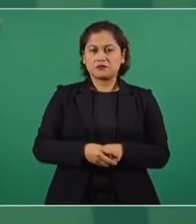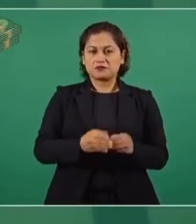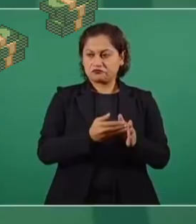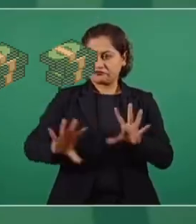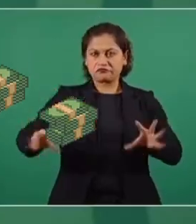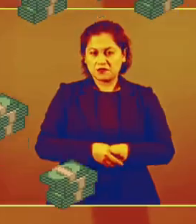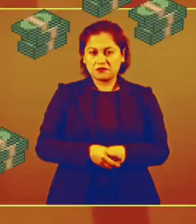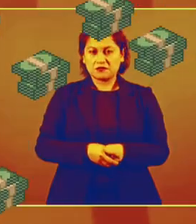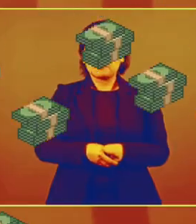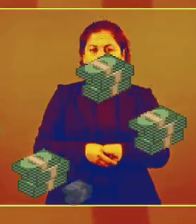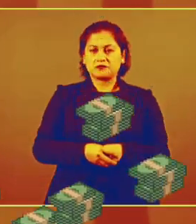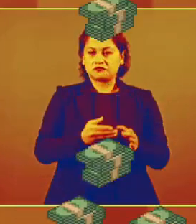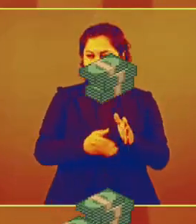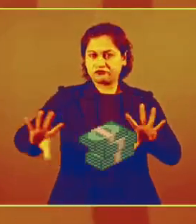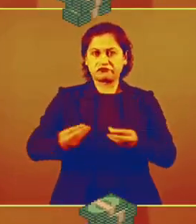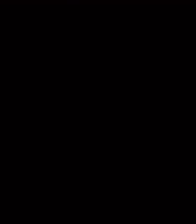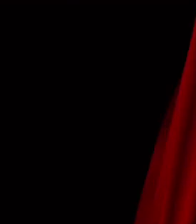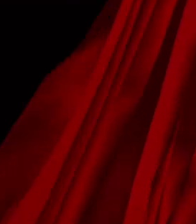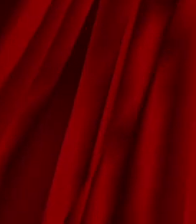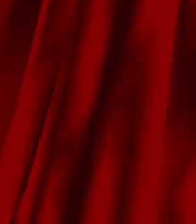6 millones, 6 millones.